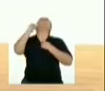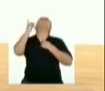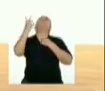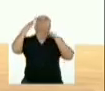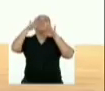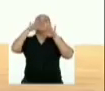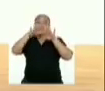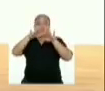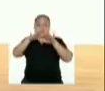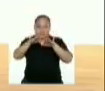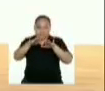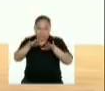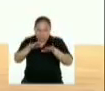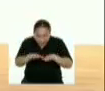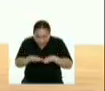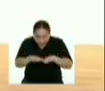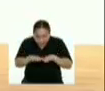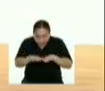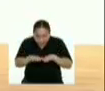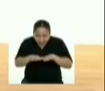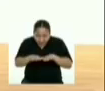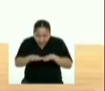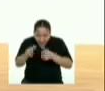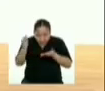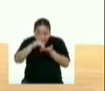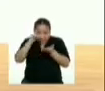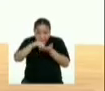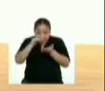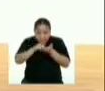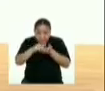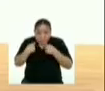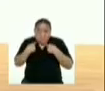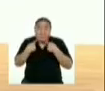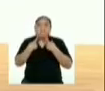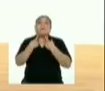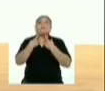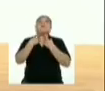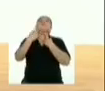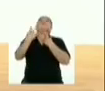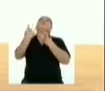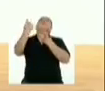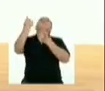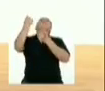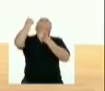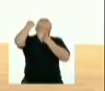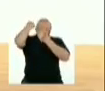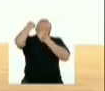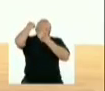Regresamos. Bajamos. Una vez más. Hacia atrás.